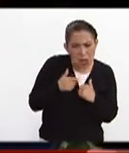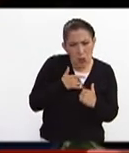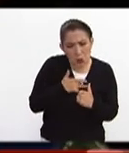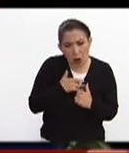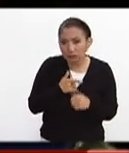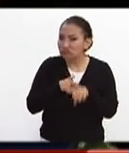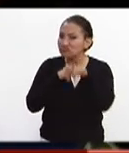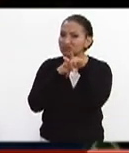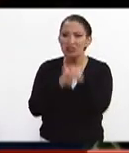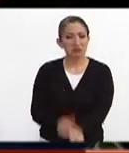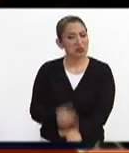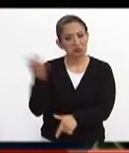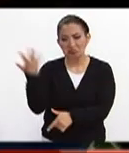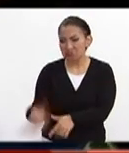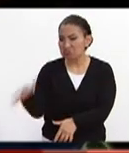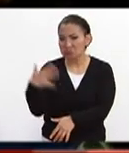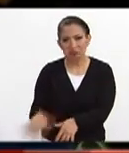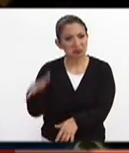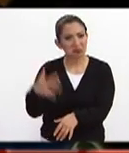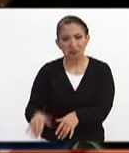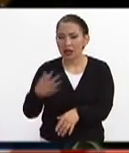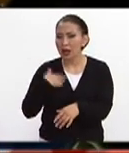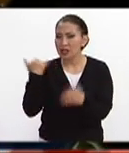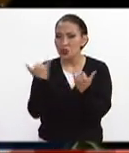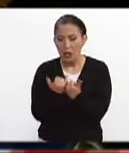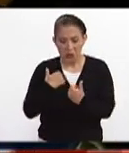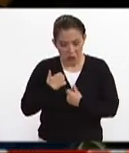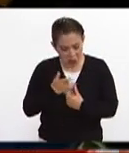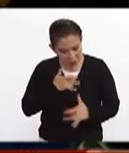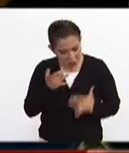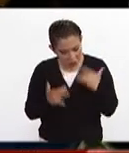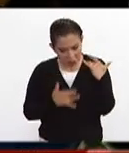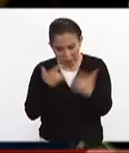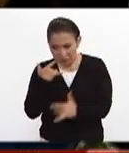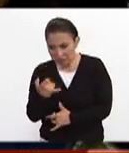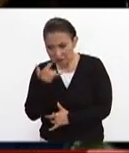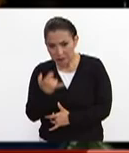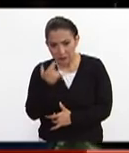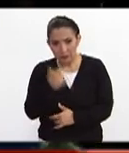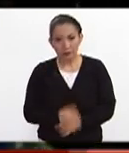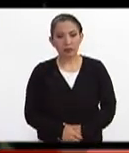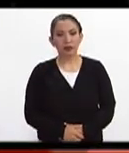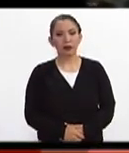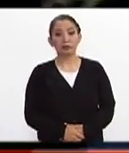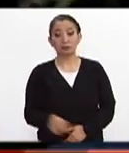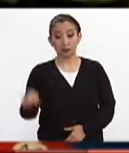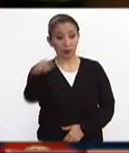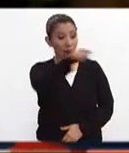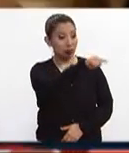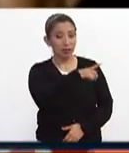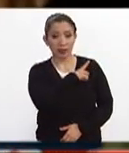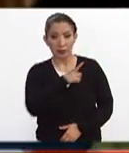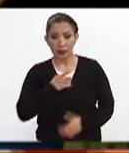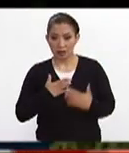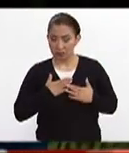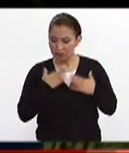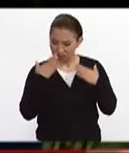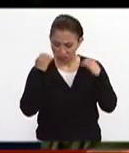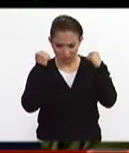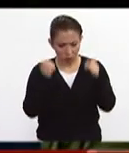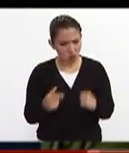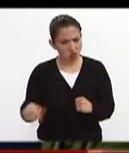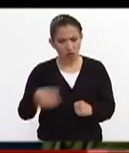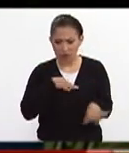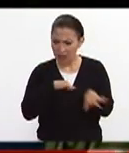con vida, lo seguiremos buscando con la misma entrega. Tenga la certeza que seguiremos